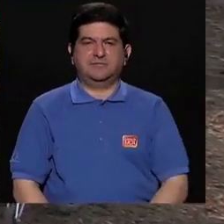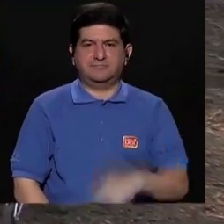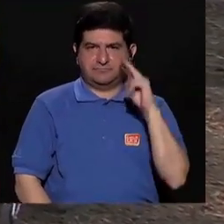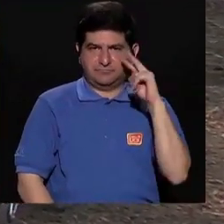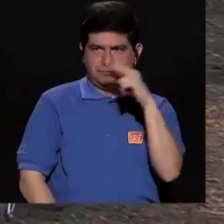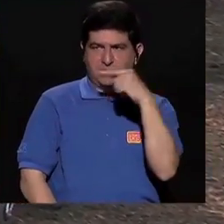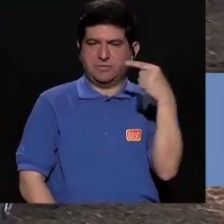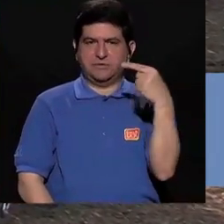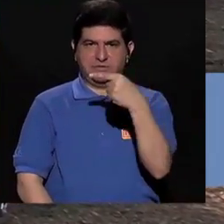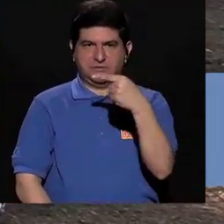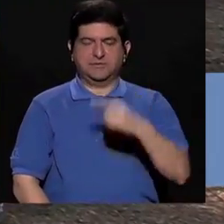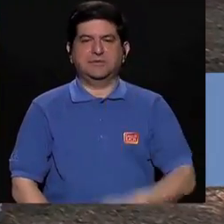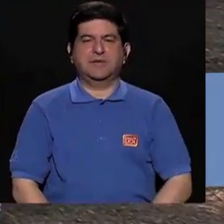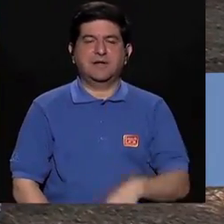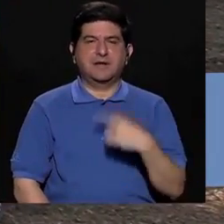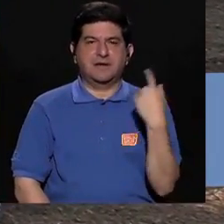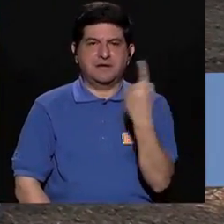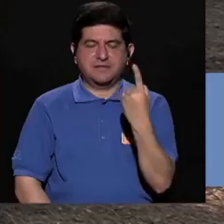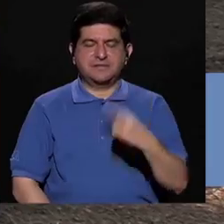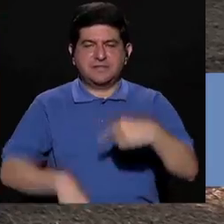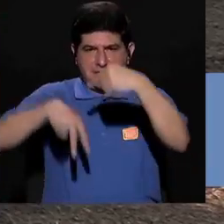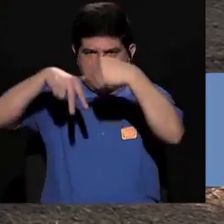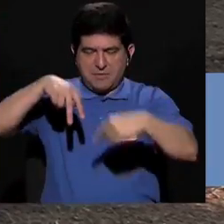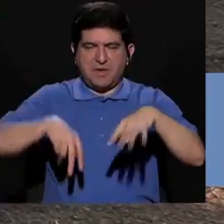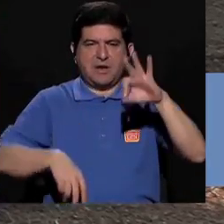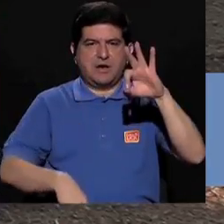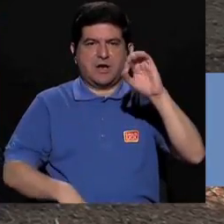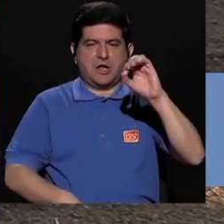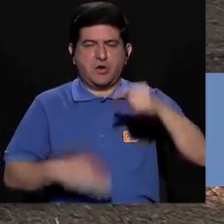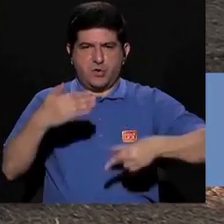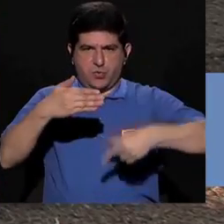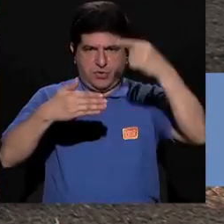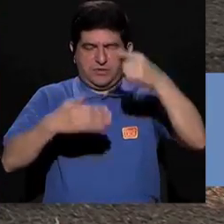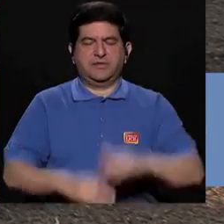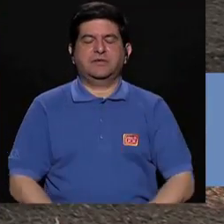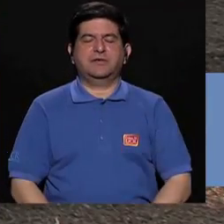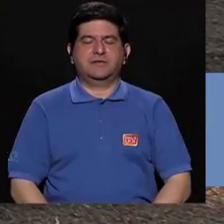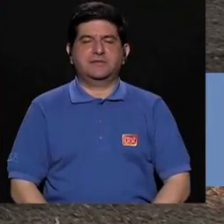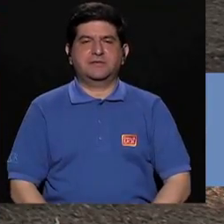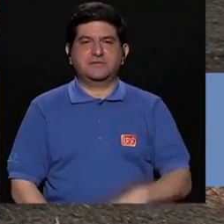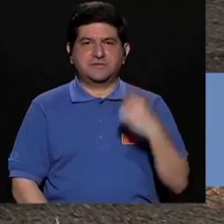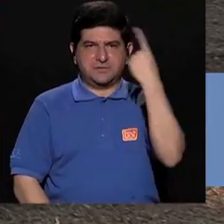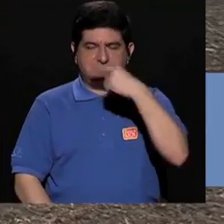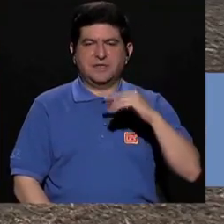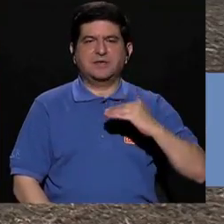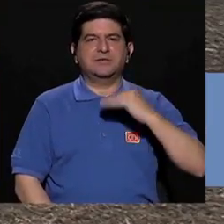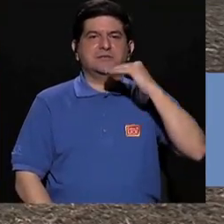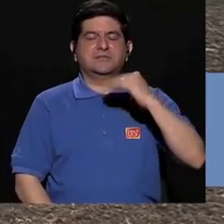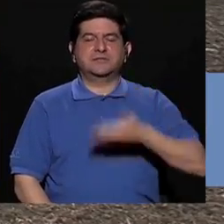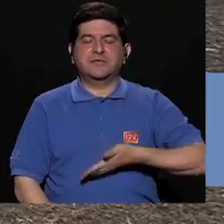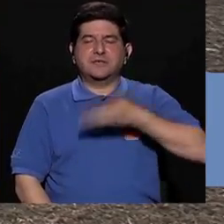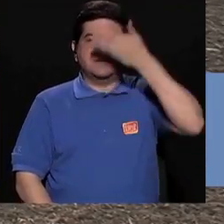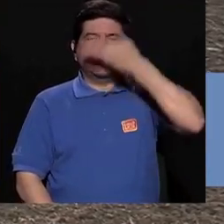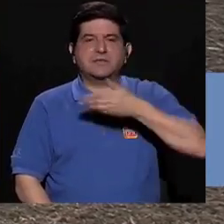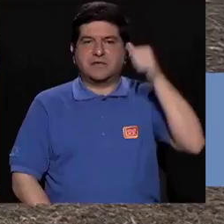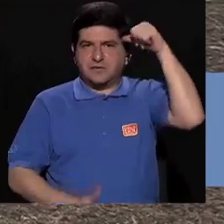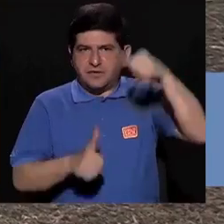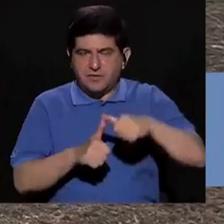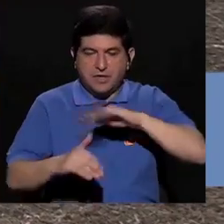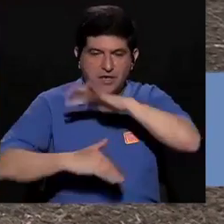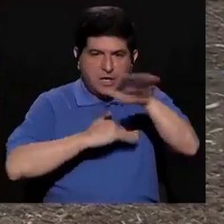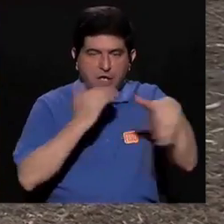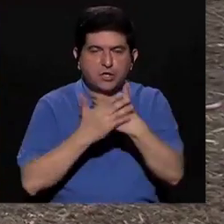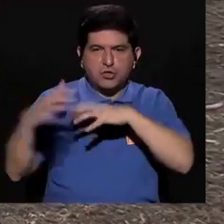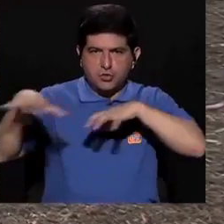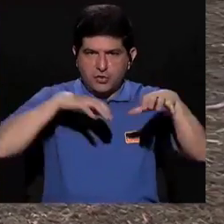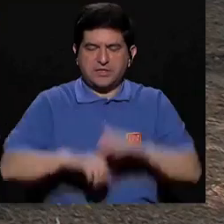bajamos, siempre la pierna en 90 grados, glúteos hacia atrás, cabeza al frente y recuerden la respiración. Para todos los ejercicios